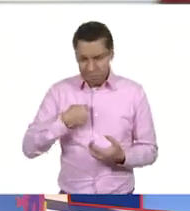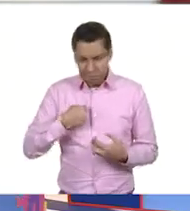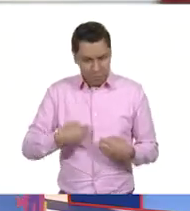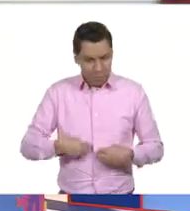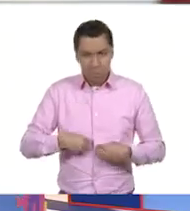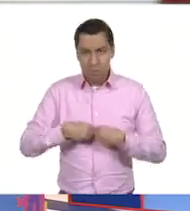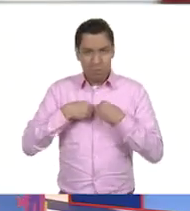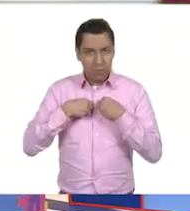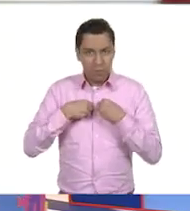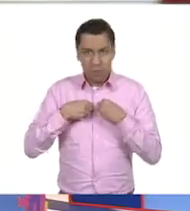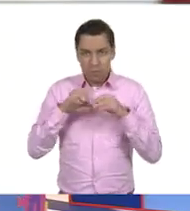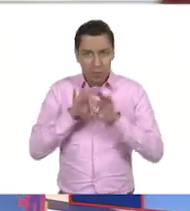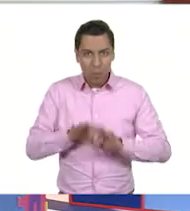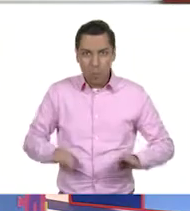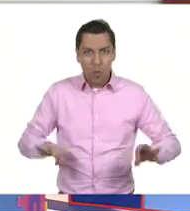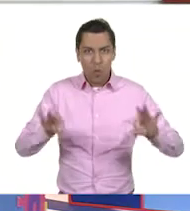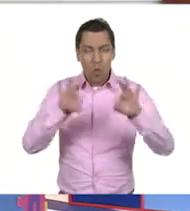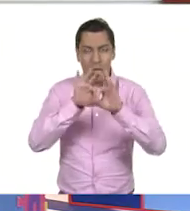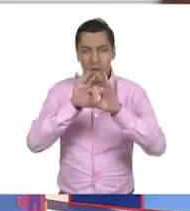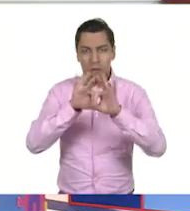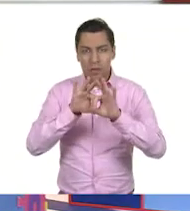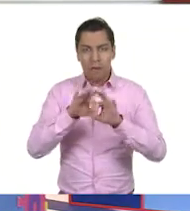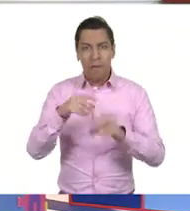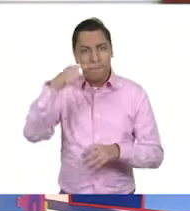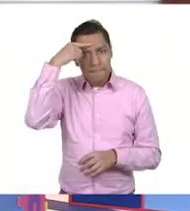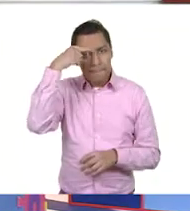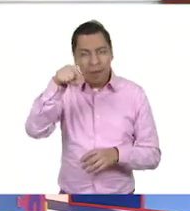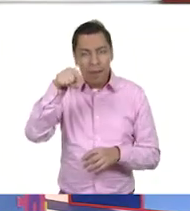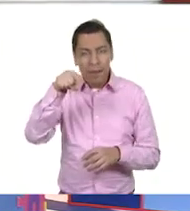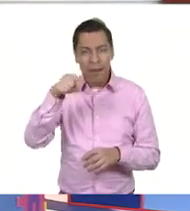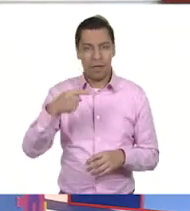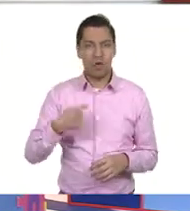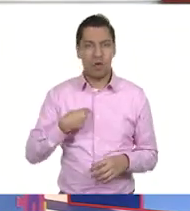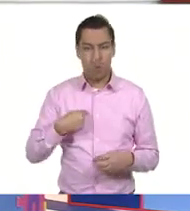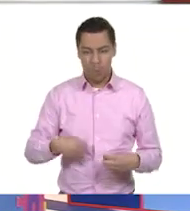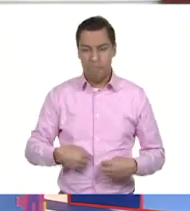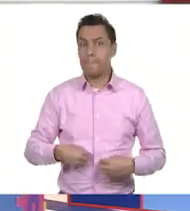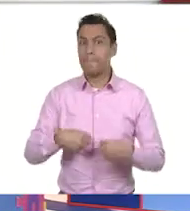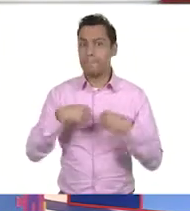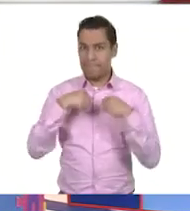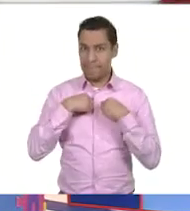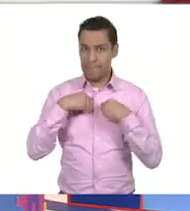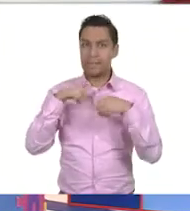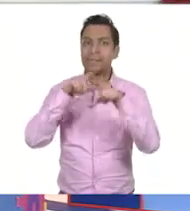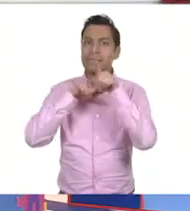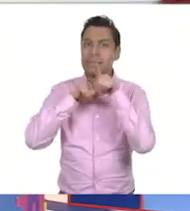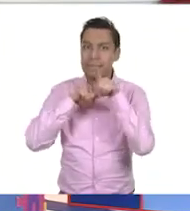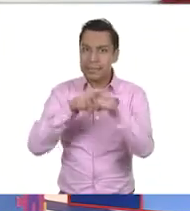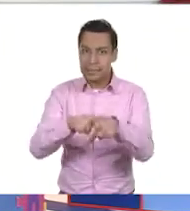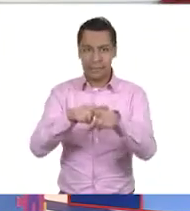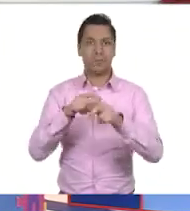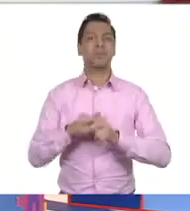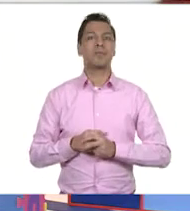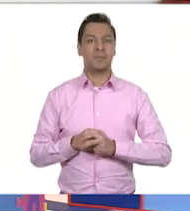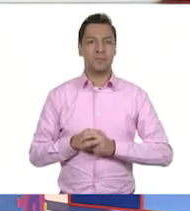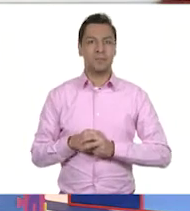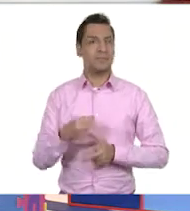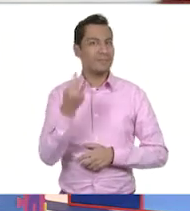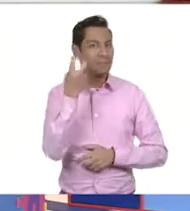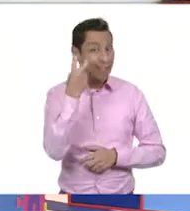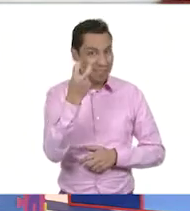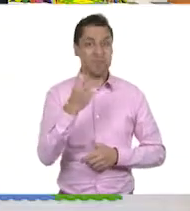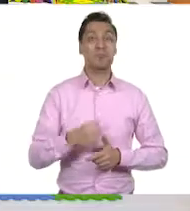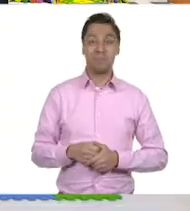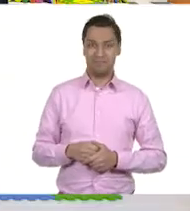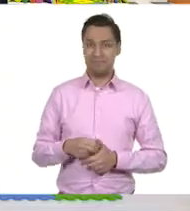fundamental. Así es. Las necesidades básicas van a ser aquellas o aquellas cosas que necesitamos para vivir. Exactamente.